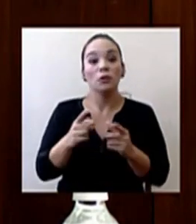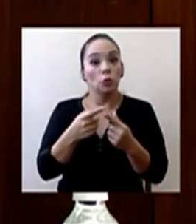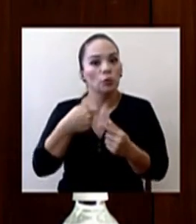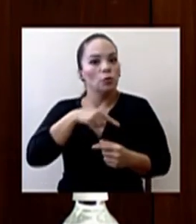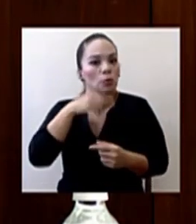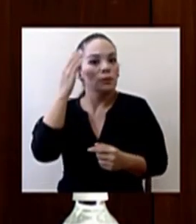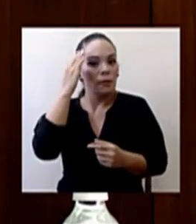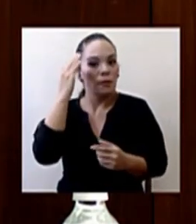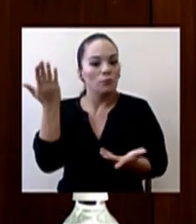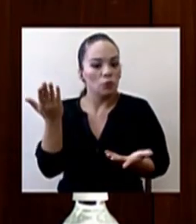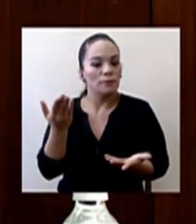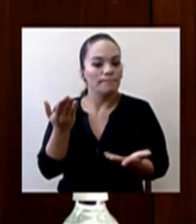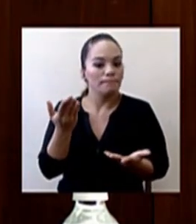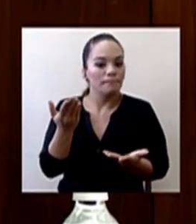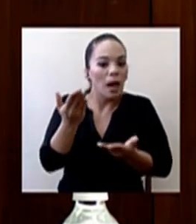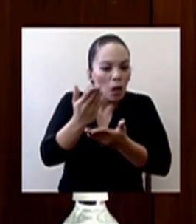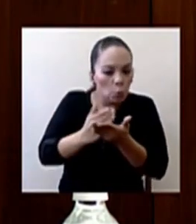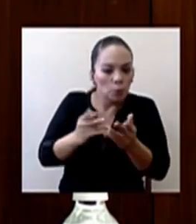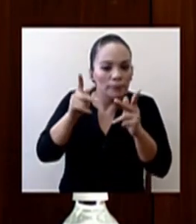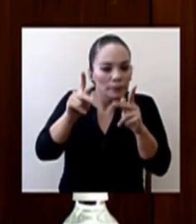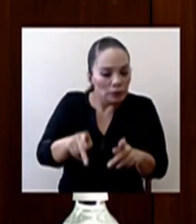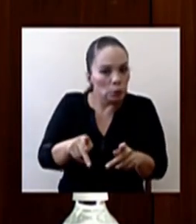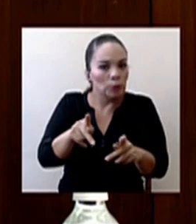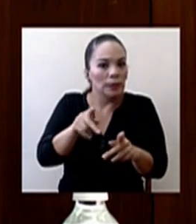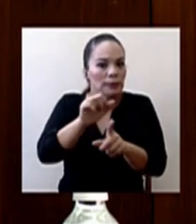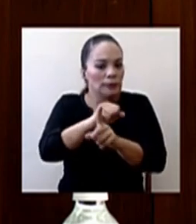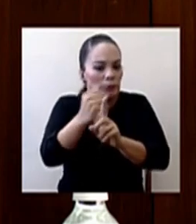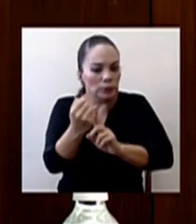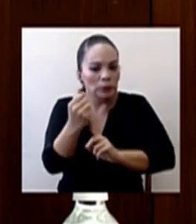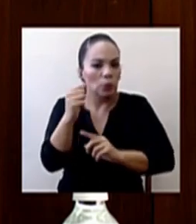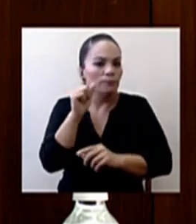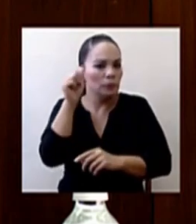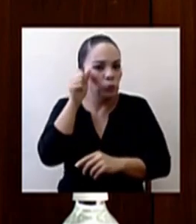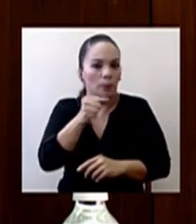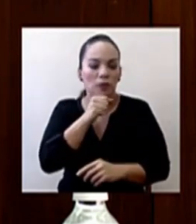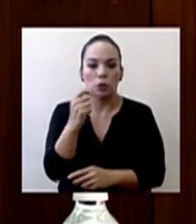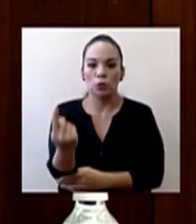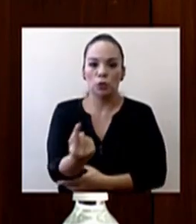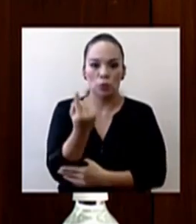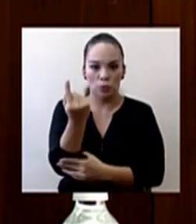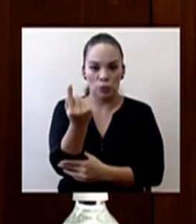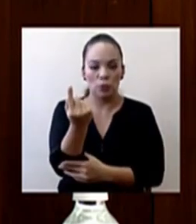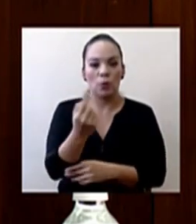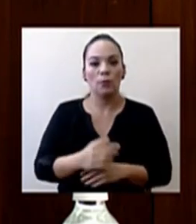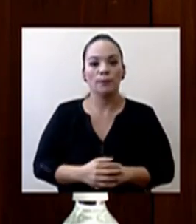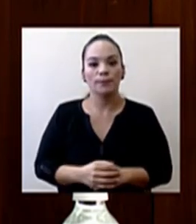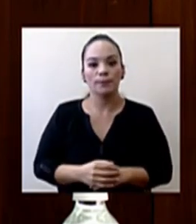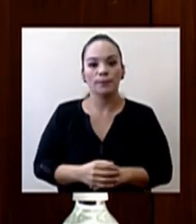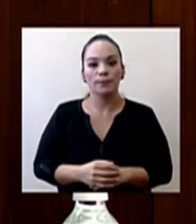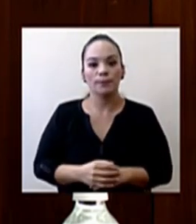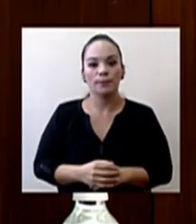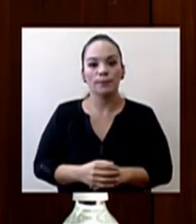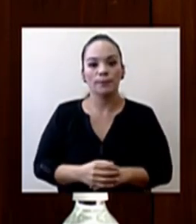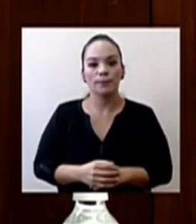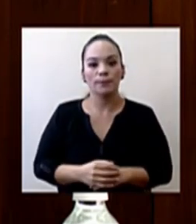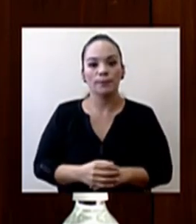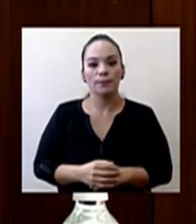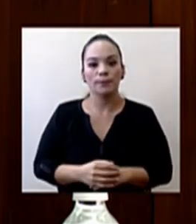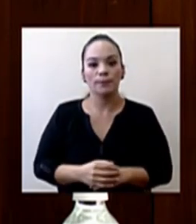cuándo hay situaciones donde un adulto mayor posiblemente esté viviendo solo. Y los ATAPs